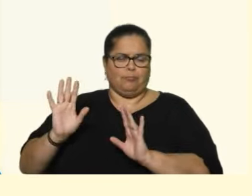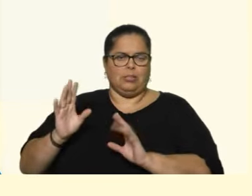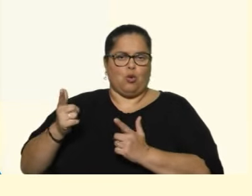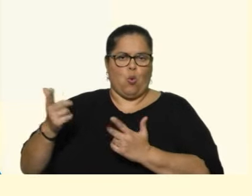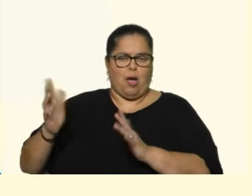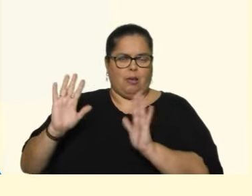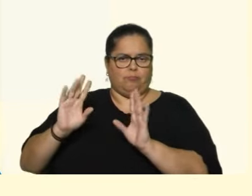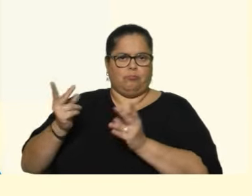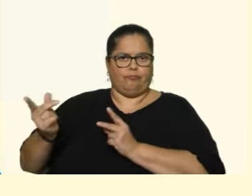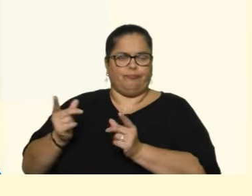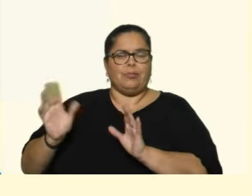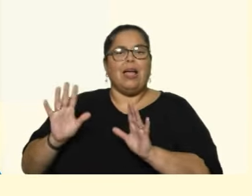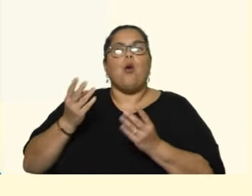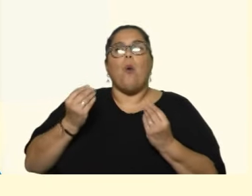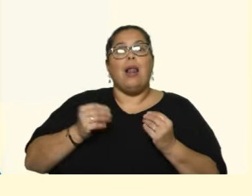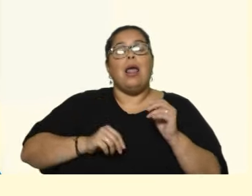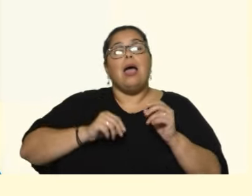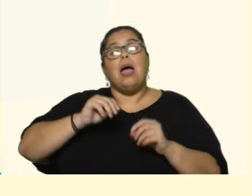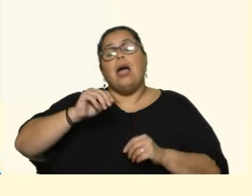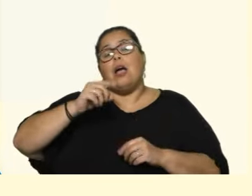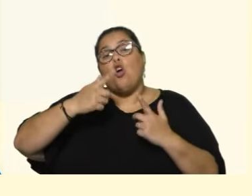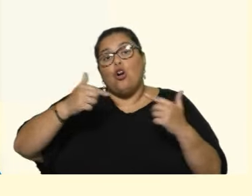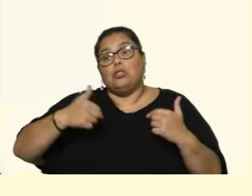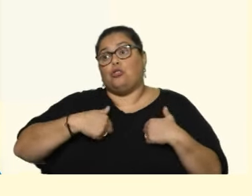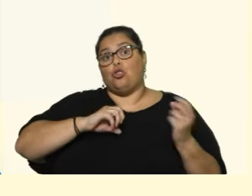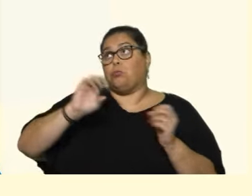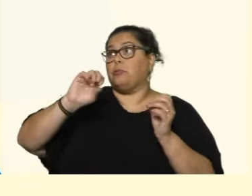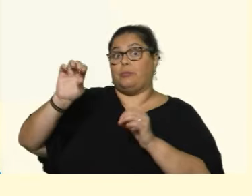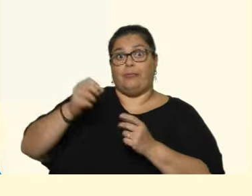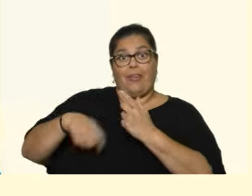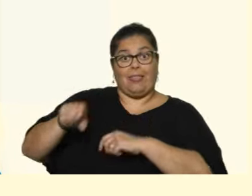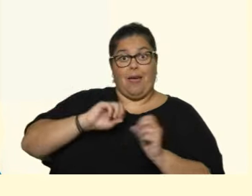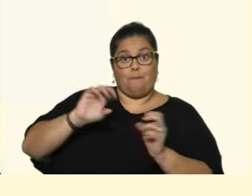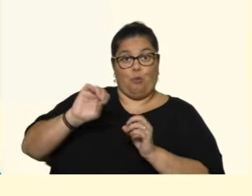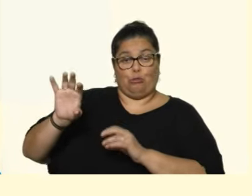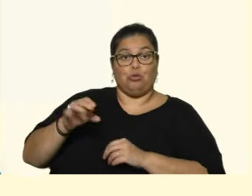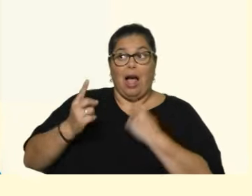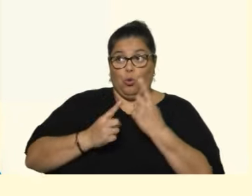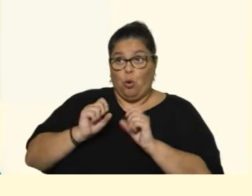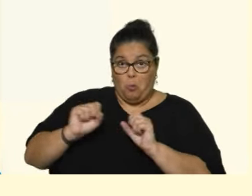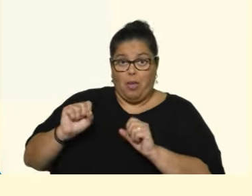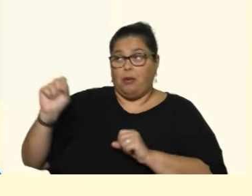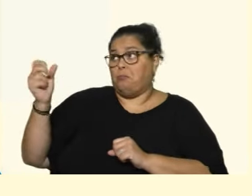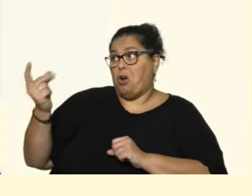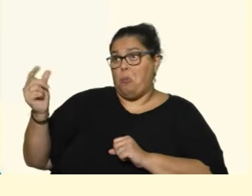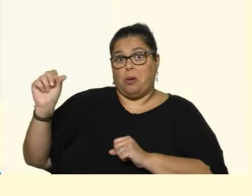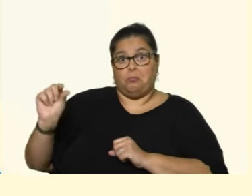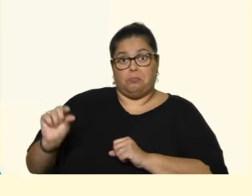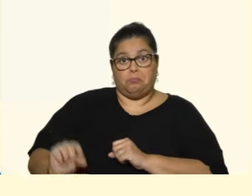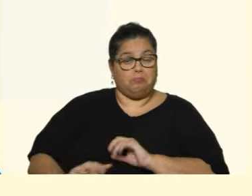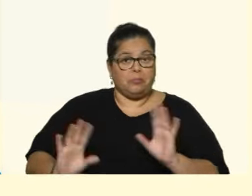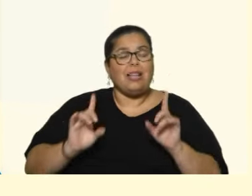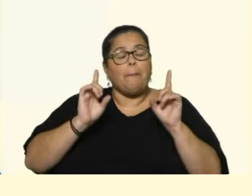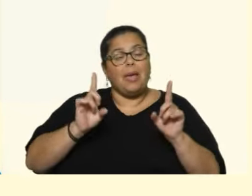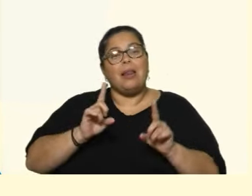esos importados pueden ser productos que nosotros ponemos en la góndola de los brasileños. Pero, por otro lado, hay que sustituir la producción local en problemas.